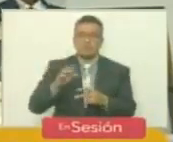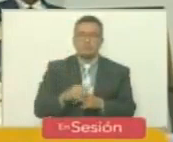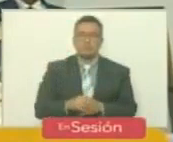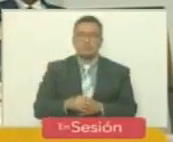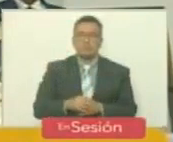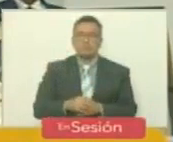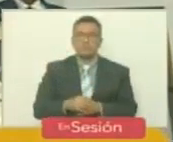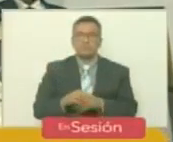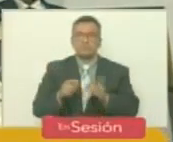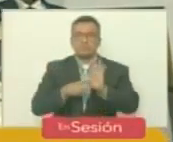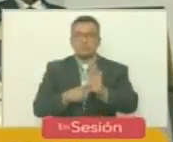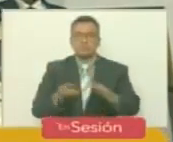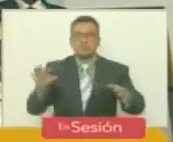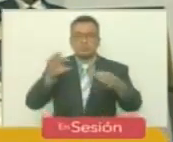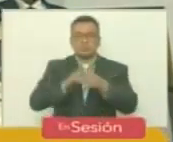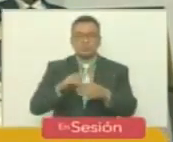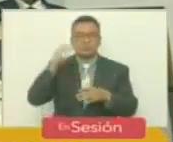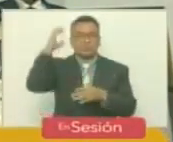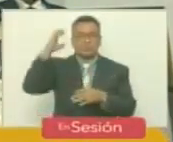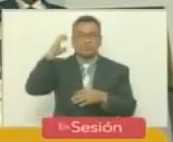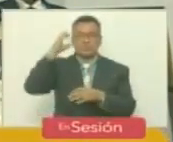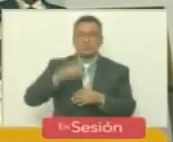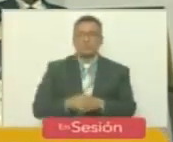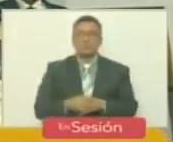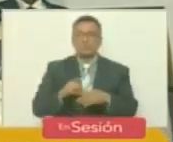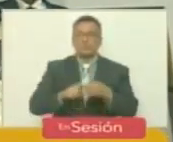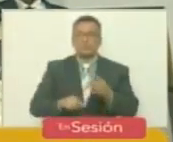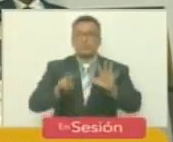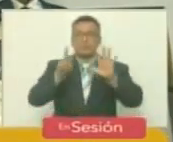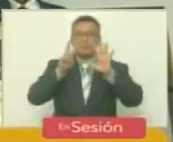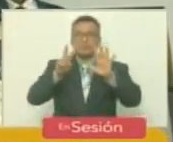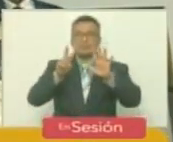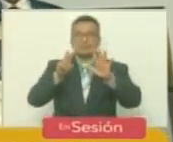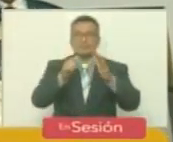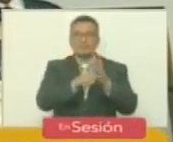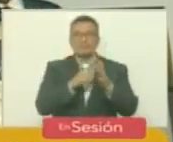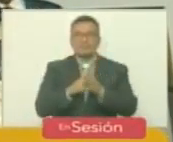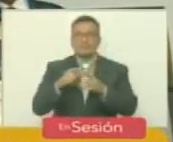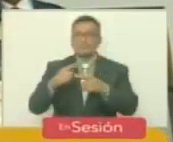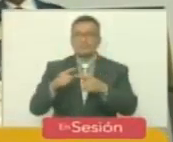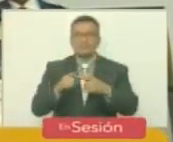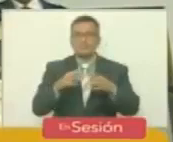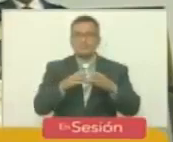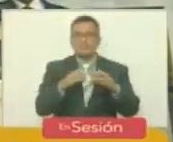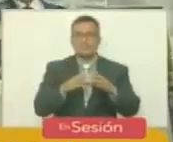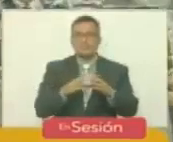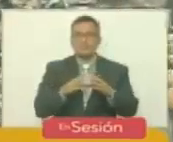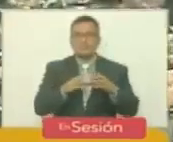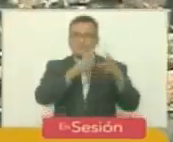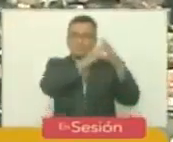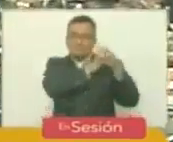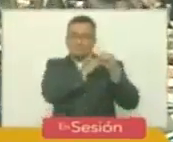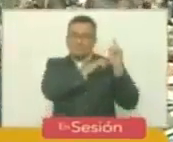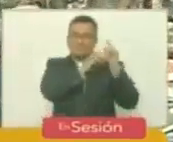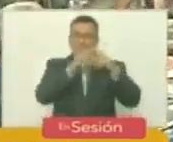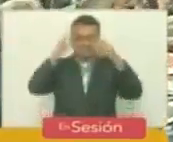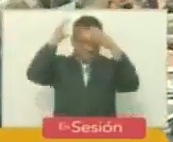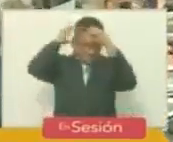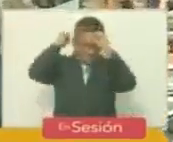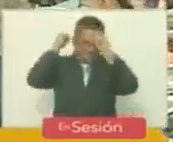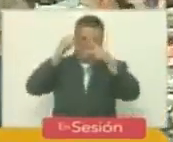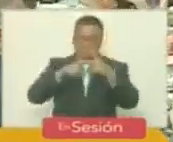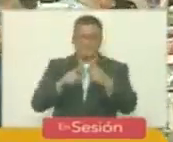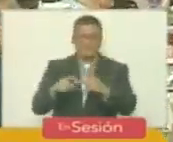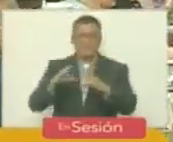Venezuela ante la Unión Europea. Siete, ciudadano Calixto Ortega Ríos, como embajador extraordinario y